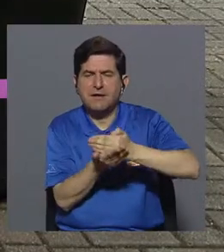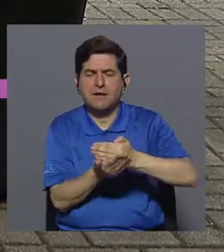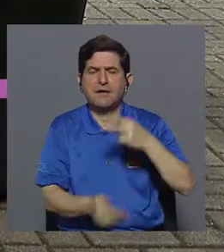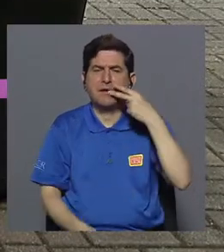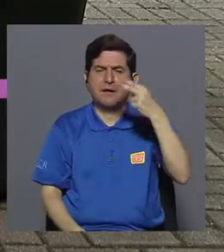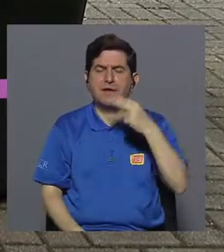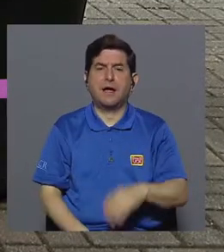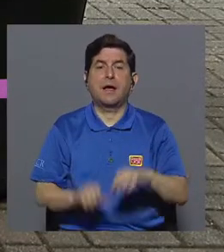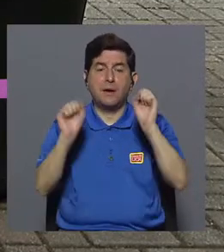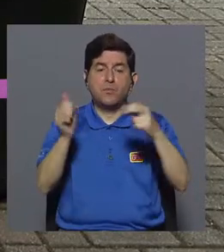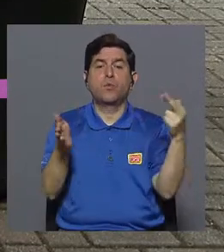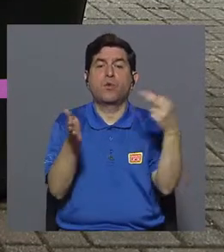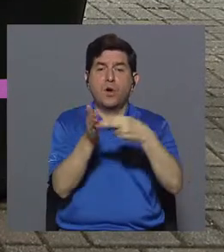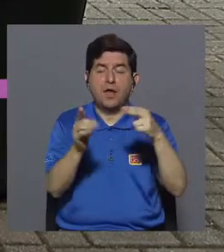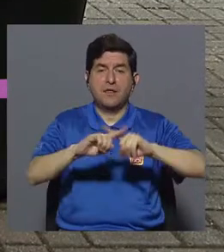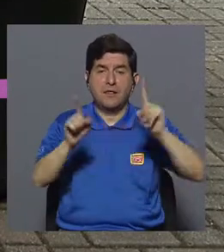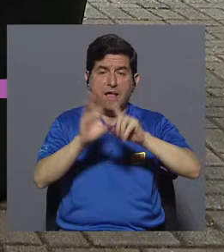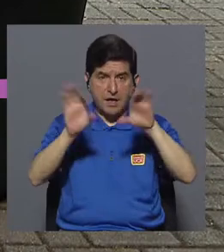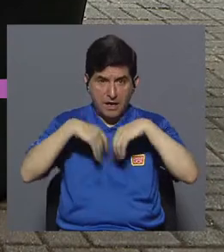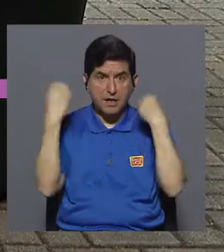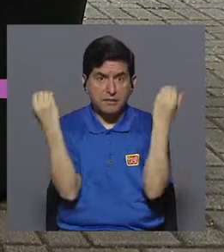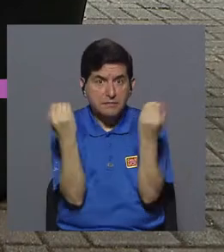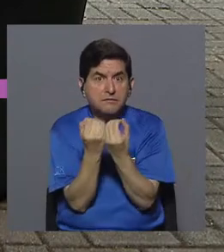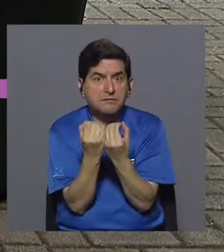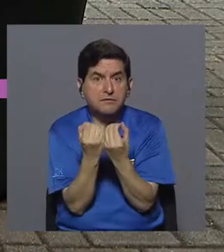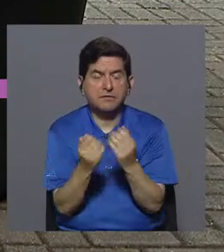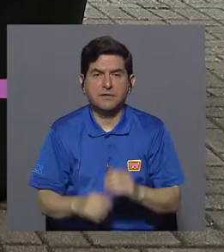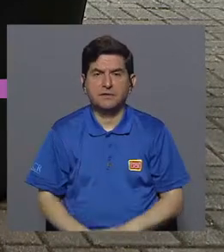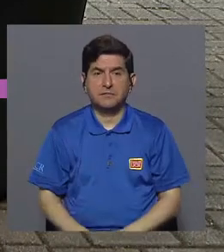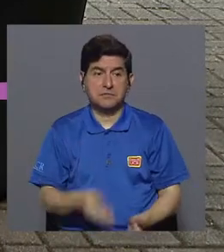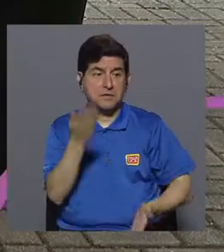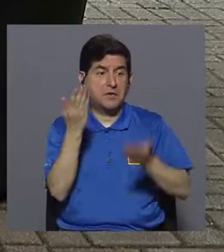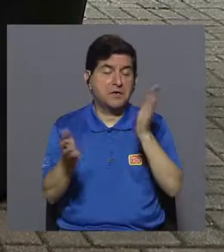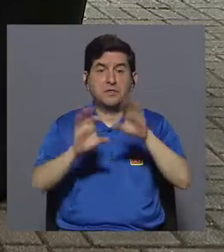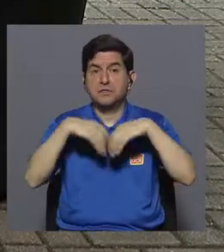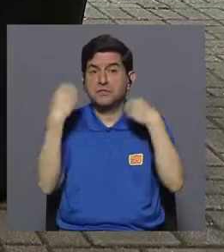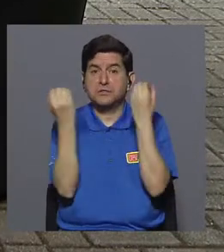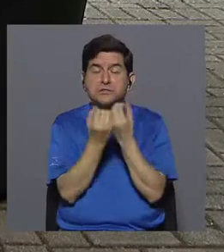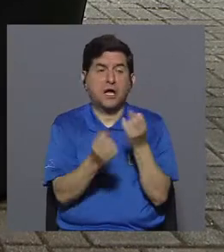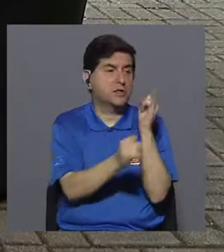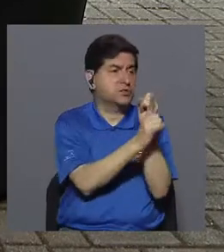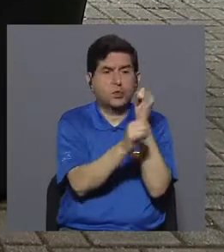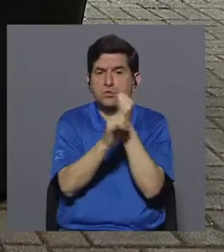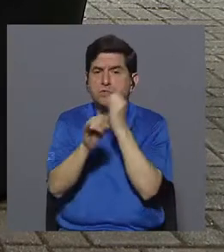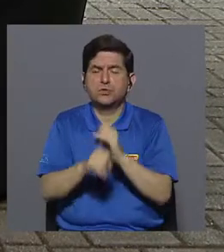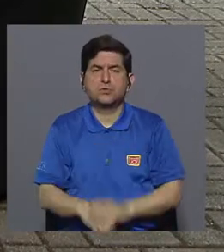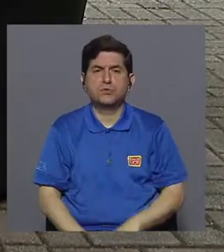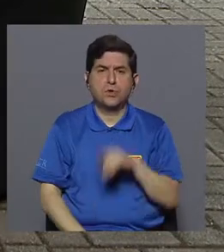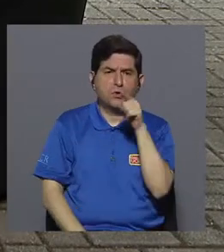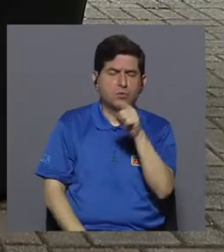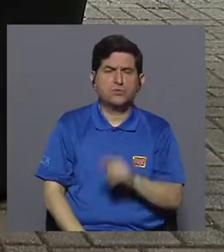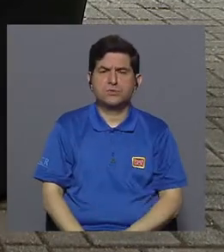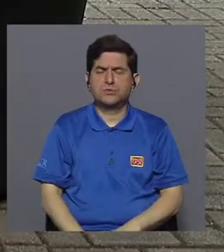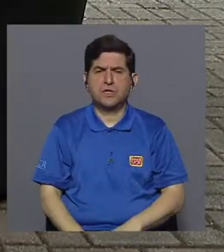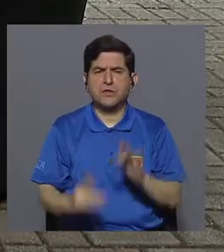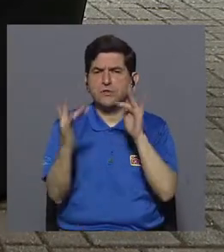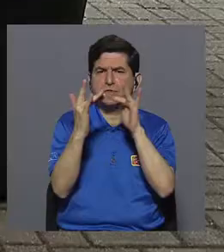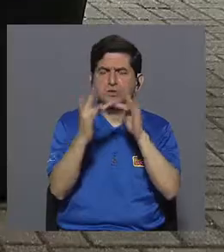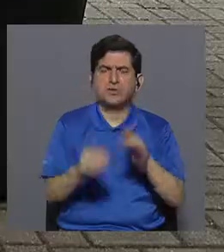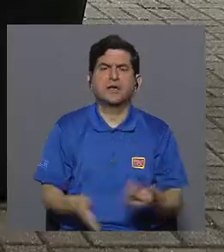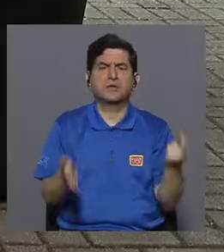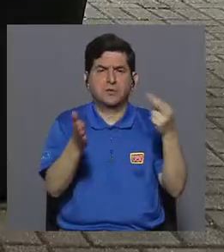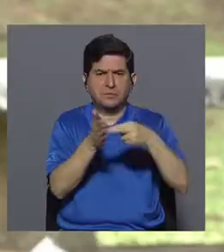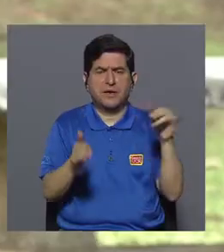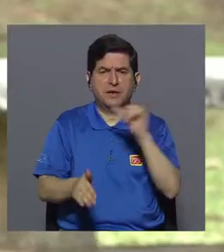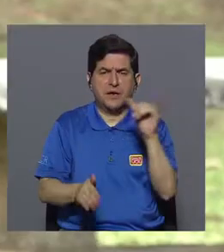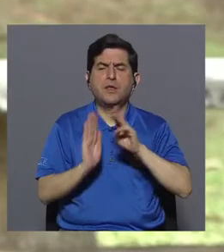cesación de fumados, ¿es replicable en otras organizaciones? O de pronto alguna organización o institución les puede llamar y se podría replicar